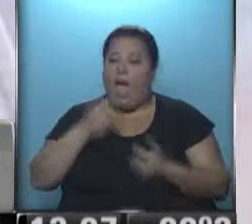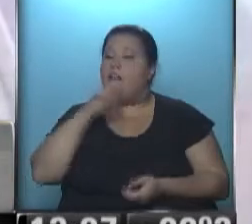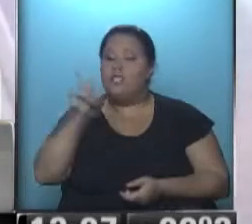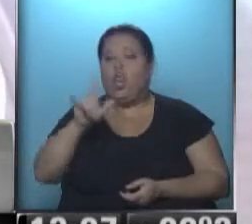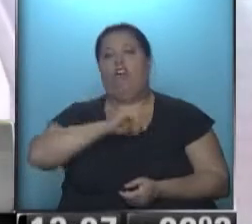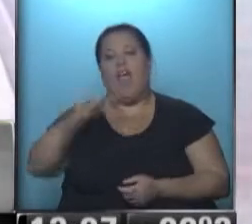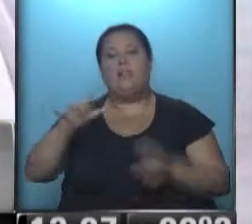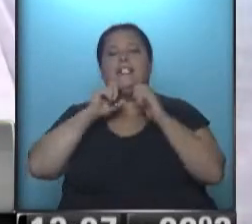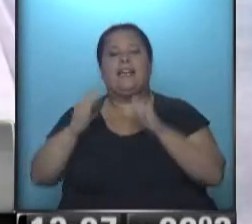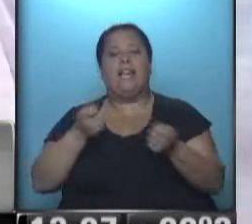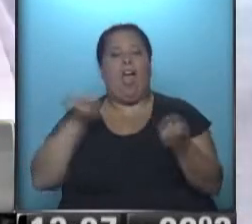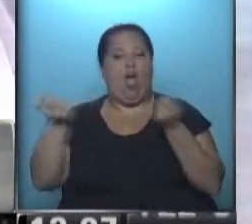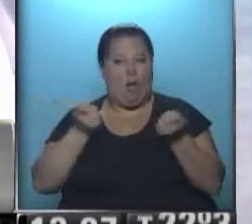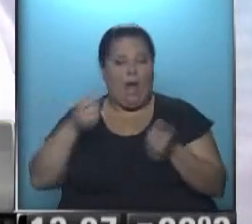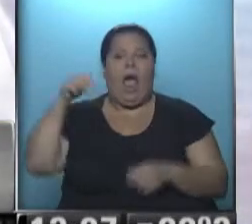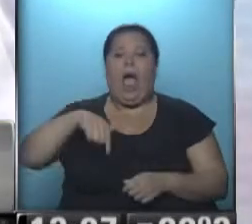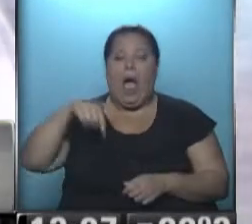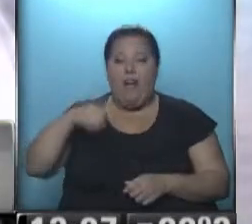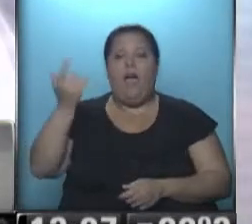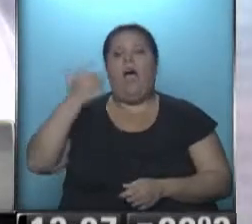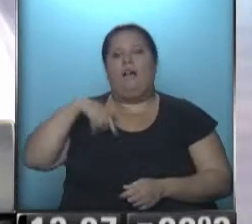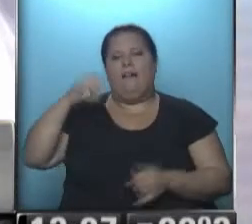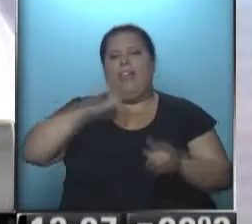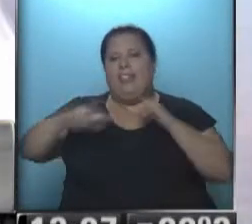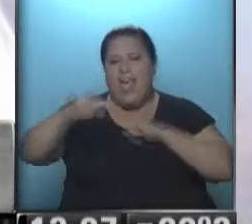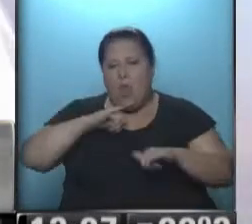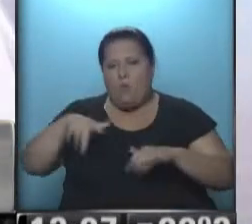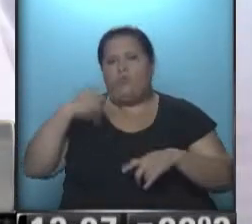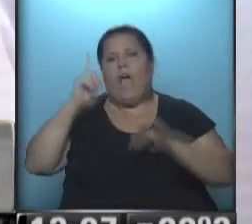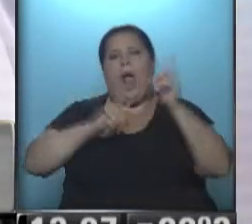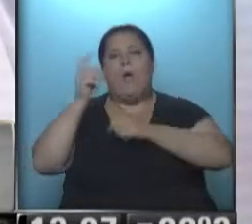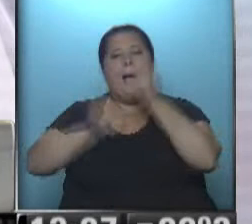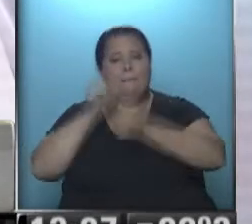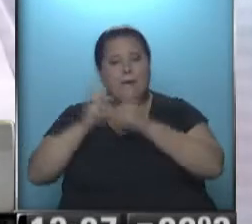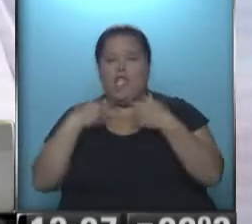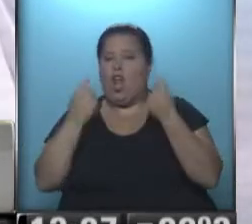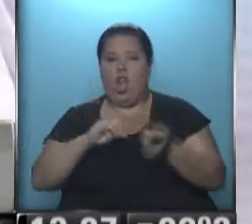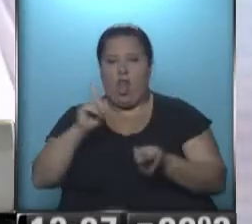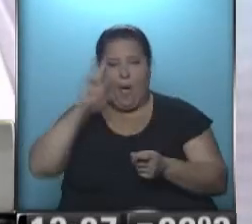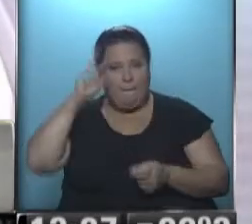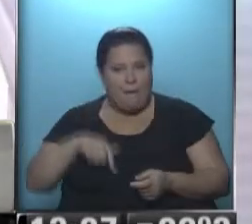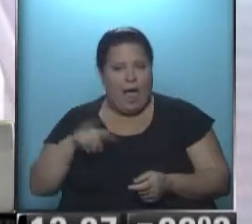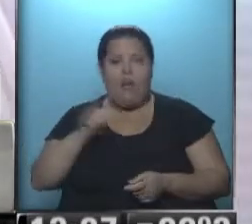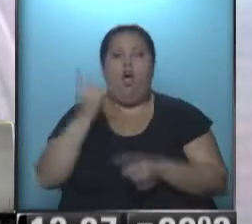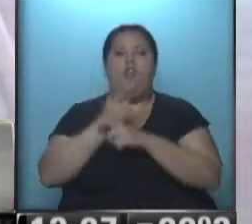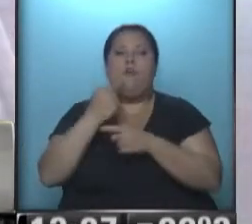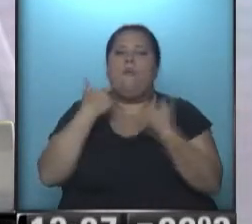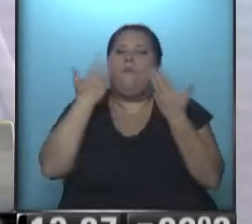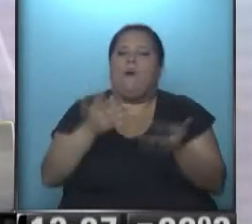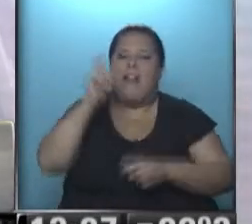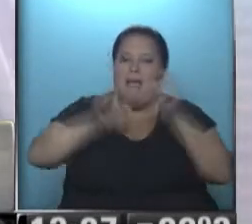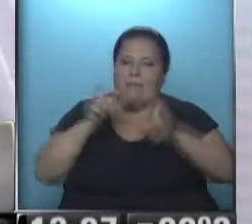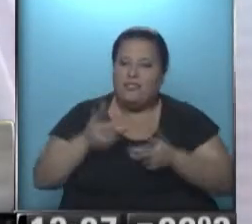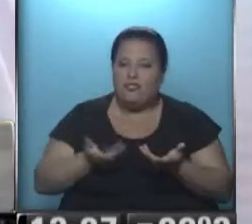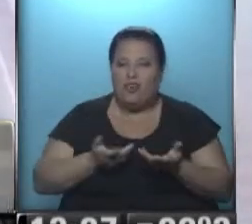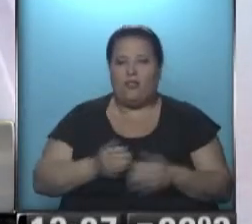hacer la denuncia en la Secretaría de Comercio. Actualmente, nosotros recibimos denuncias de algunas empresas que no están ofreciendo este plan o no lo ponen a disposición del usuario